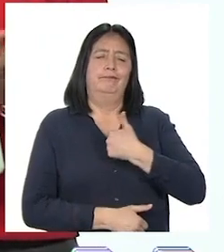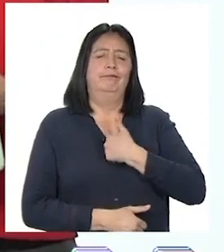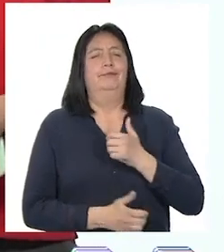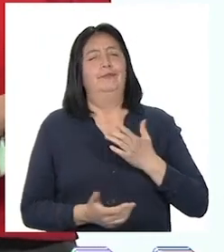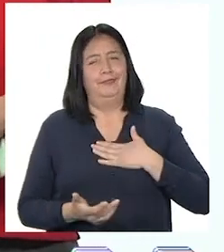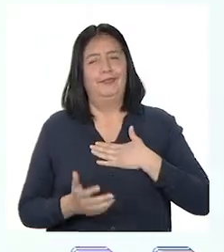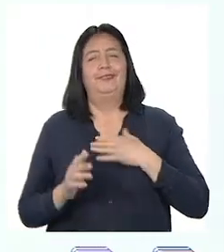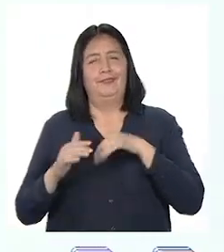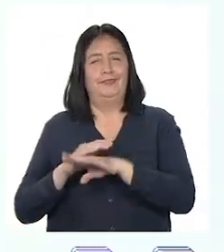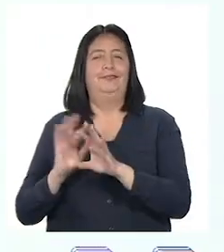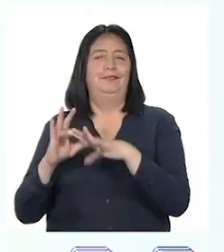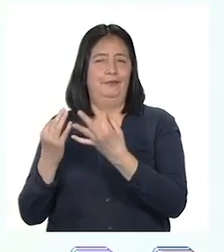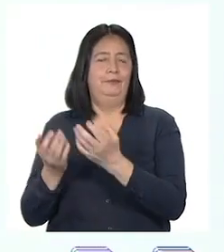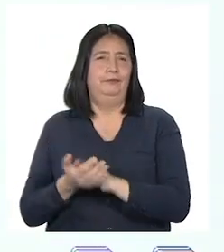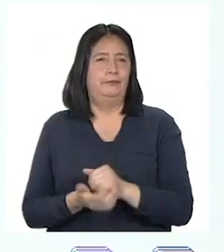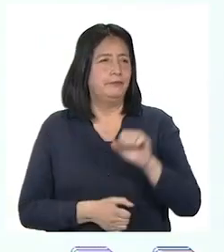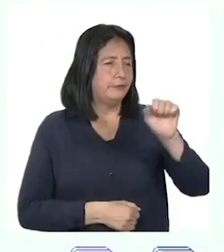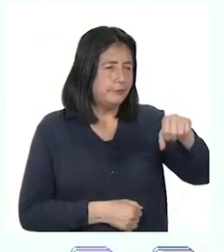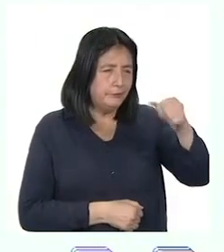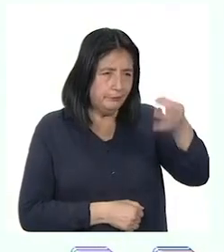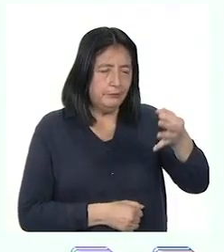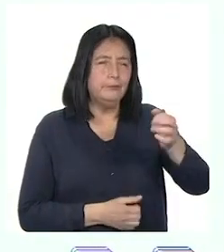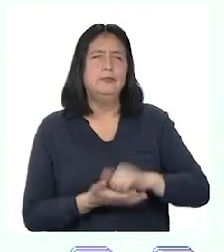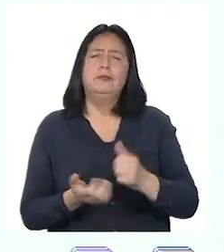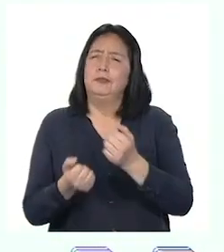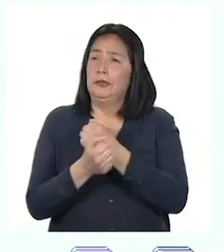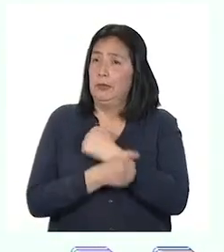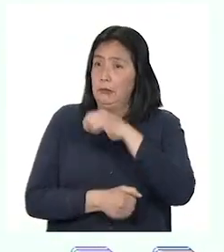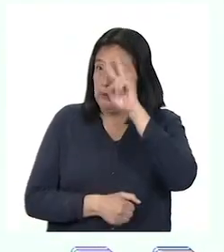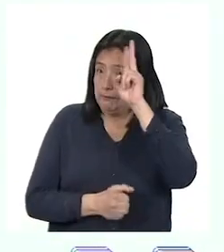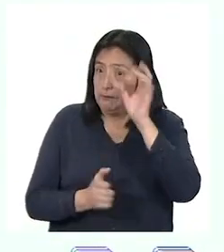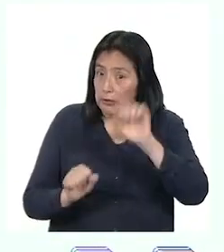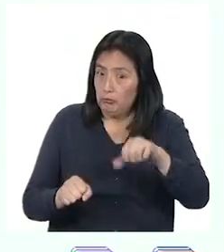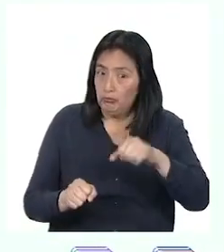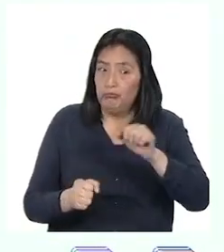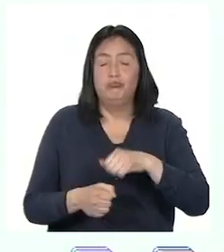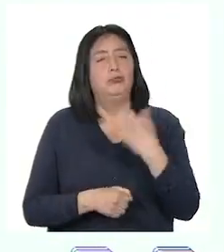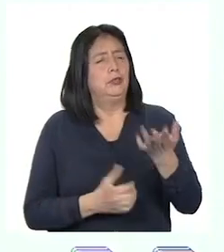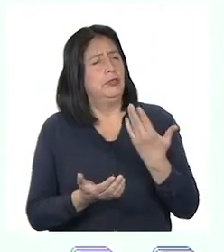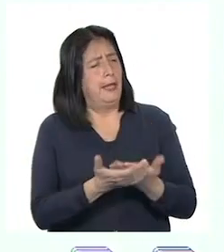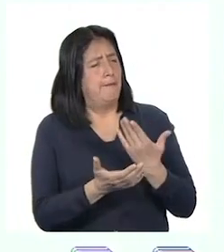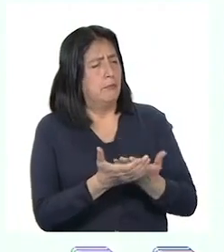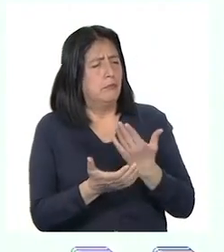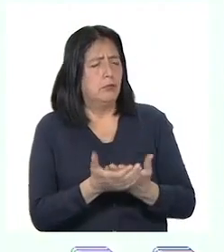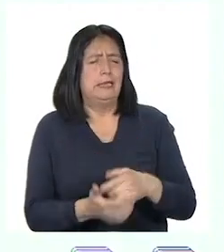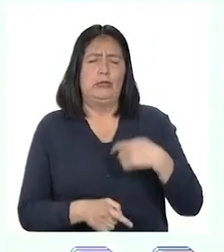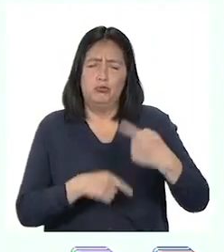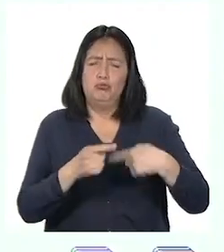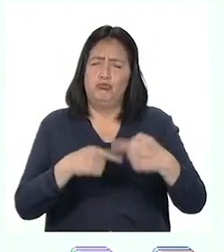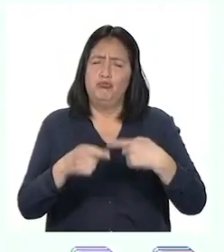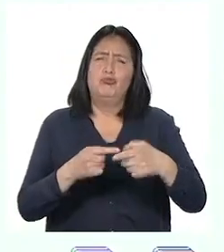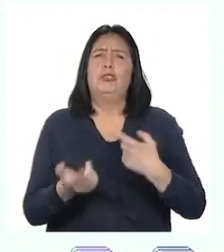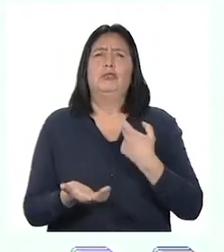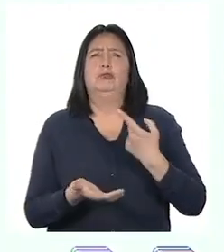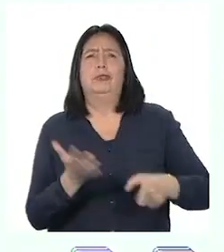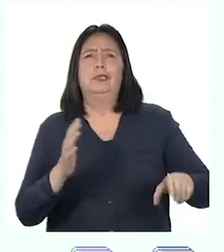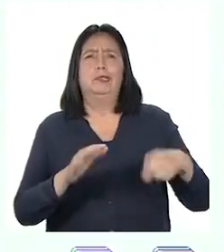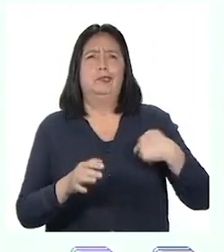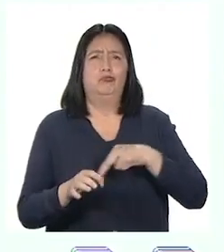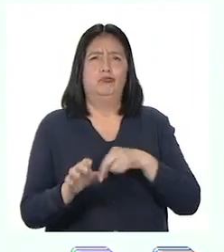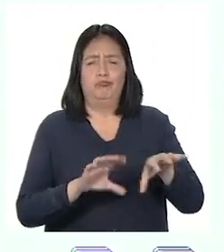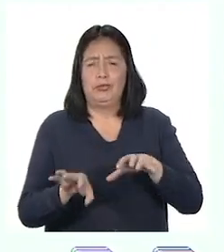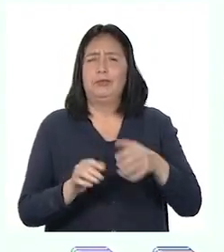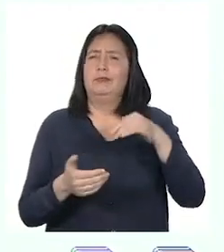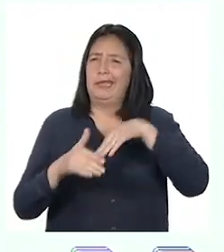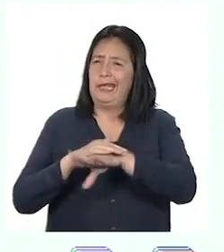nuestras familias. ¡Claro que sí! El amor a nuestro país debe ser demostrado día a día con nuestras acciones desde